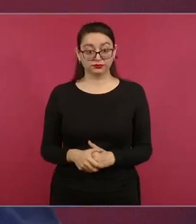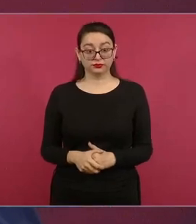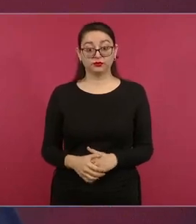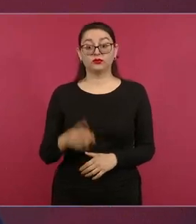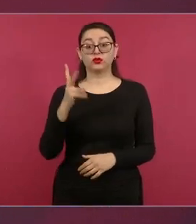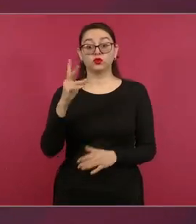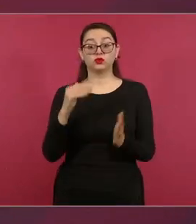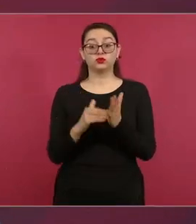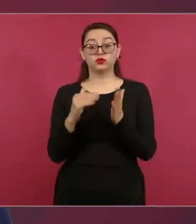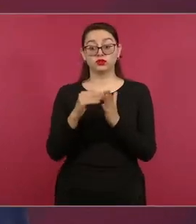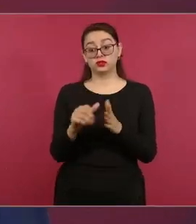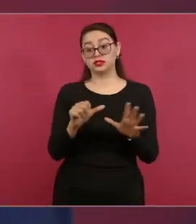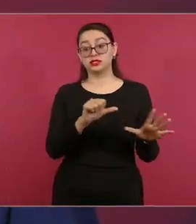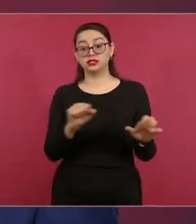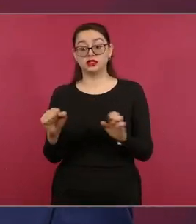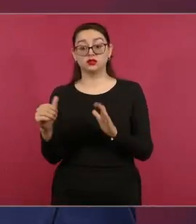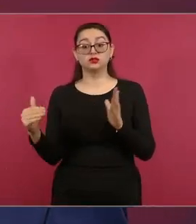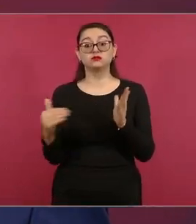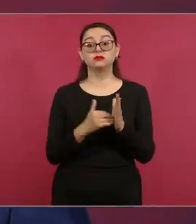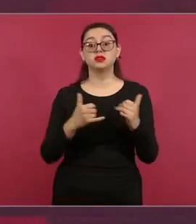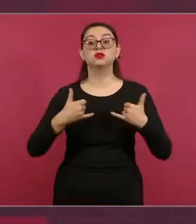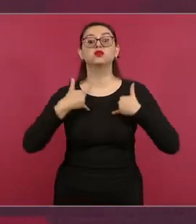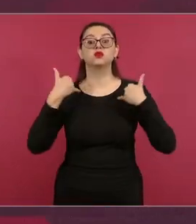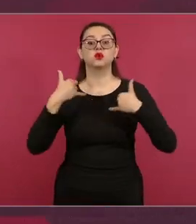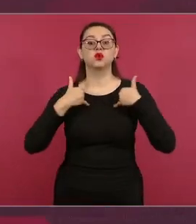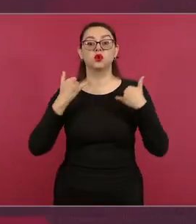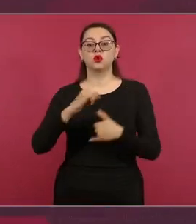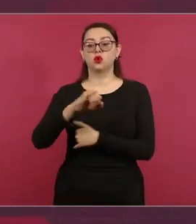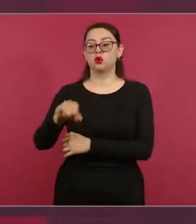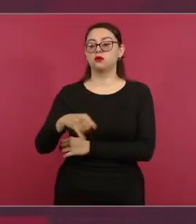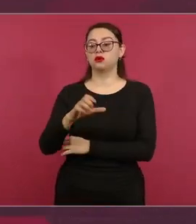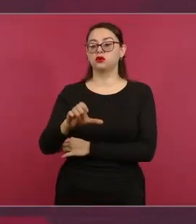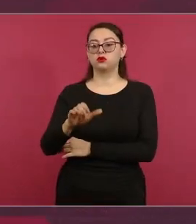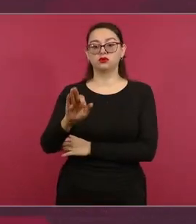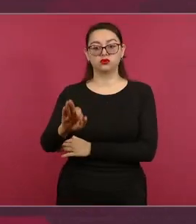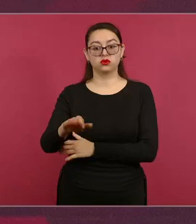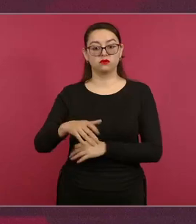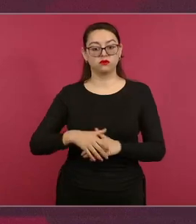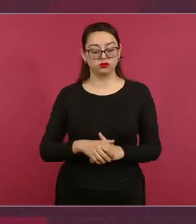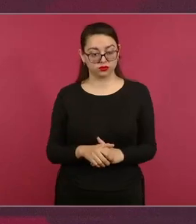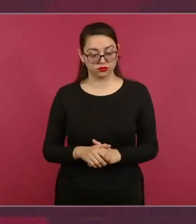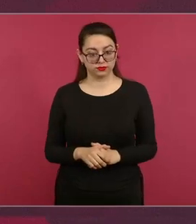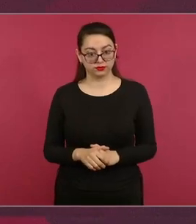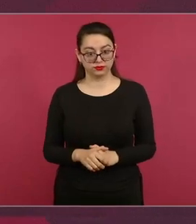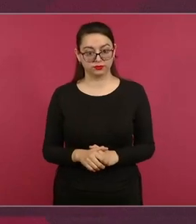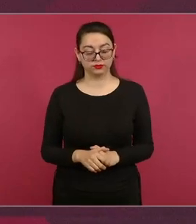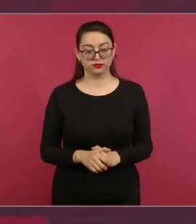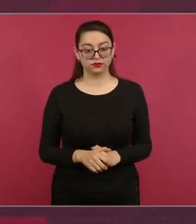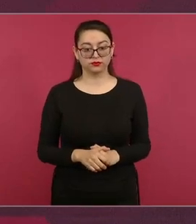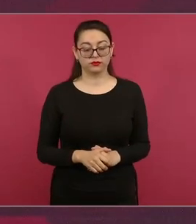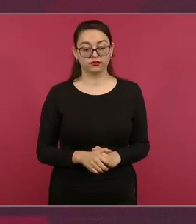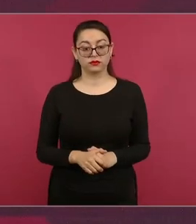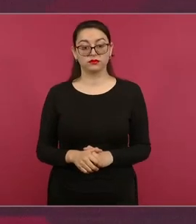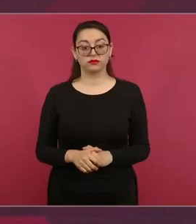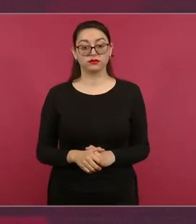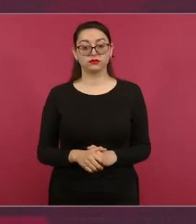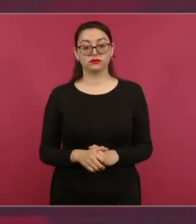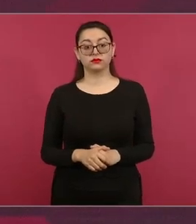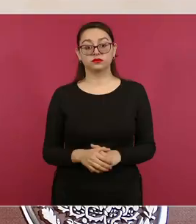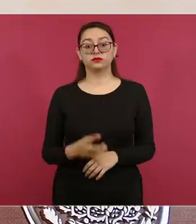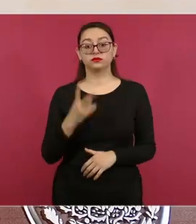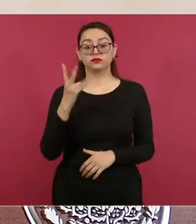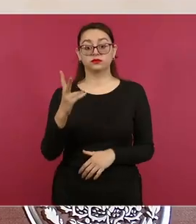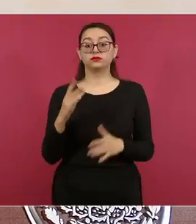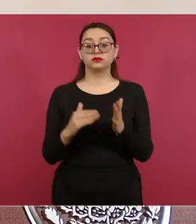millones de Bogotá, de Bogotá, 2 millones de Bogotá, 2